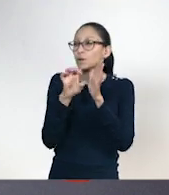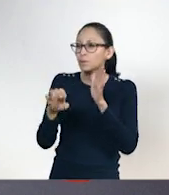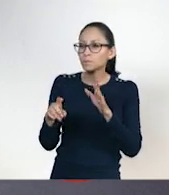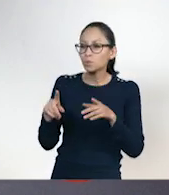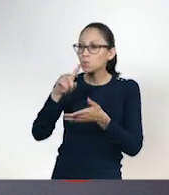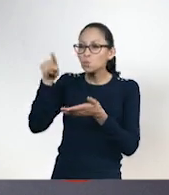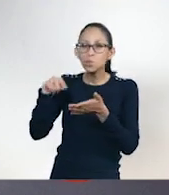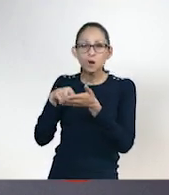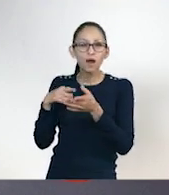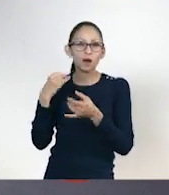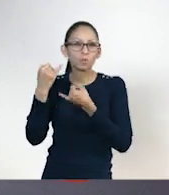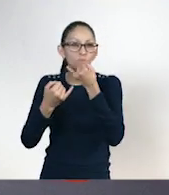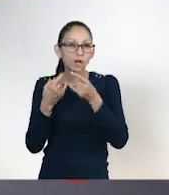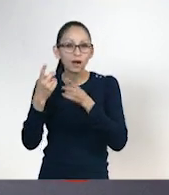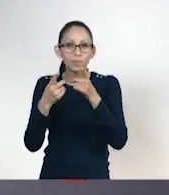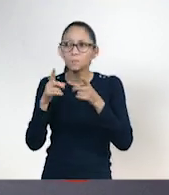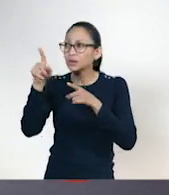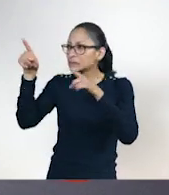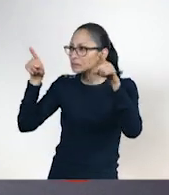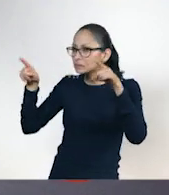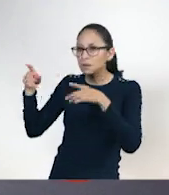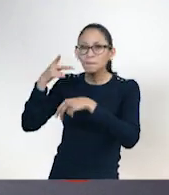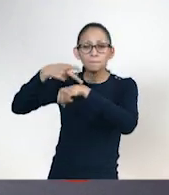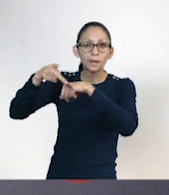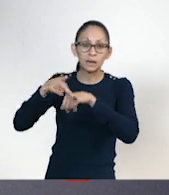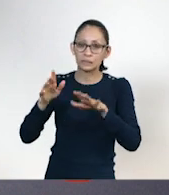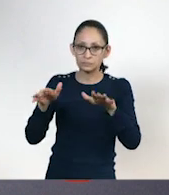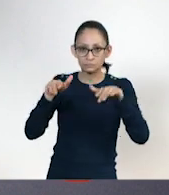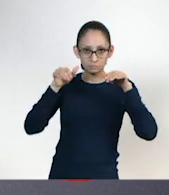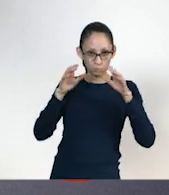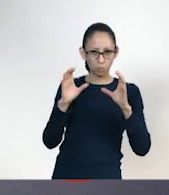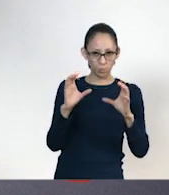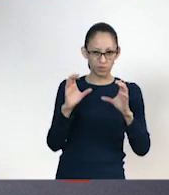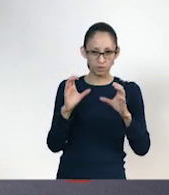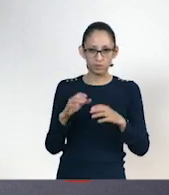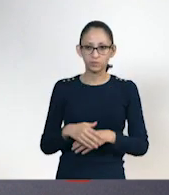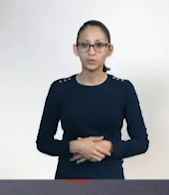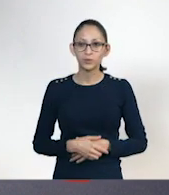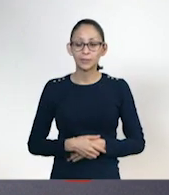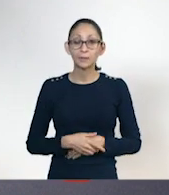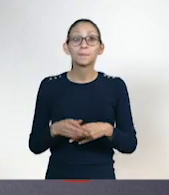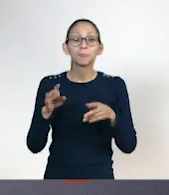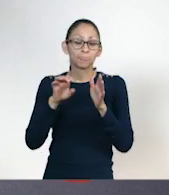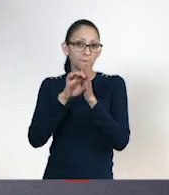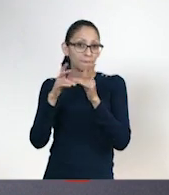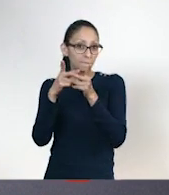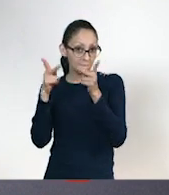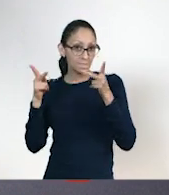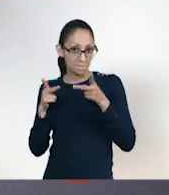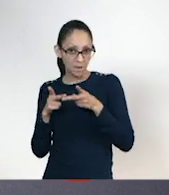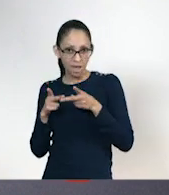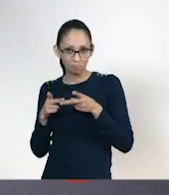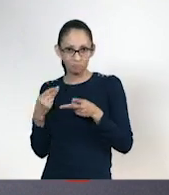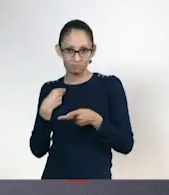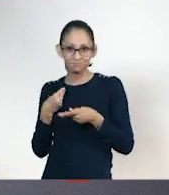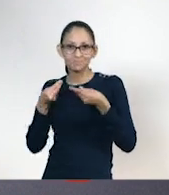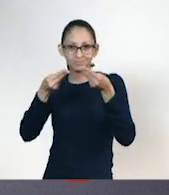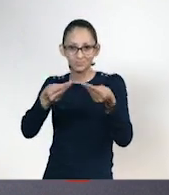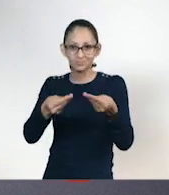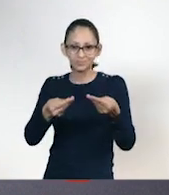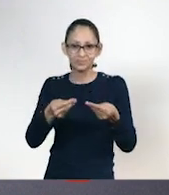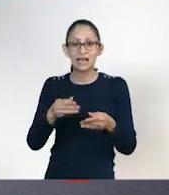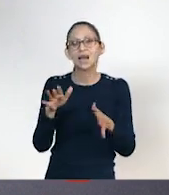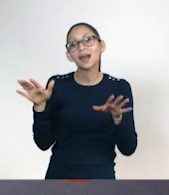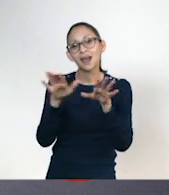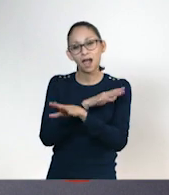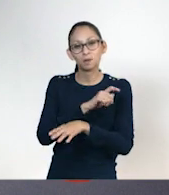material peligroso. Ahí está, profe. Te voy a cambiar de materiales, Alberto. Vamos a dejar los platos y ahora te voy a prestar una raqueta.